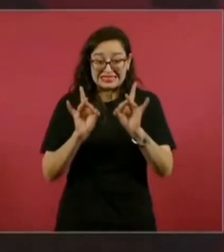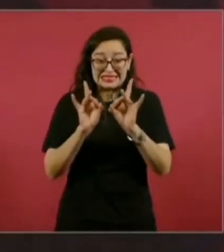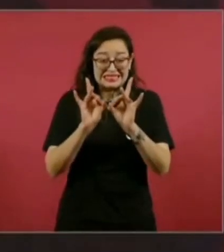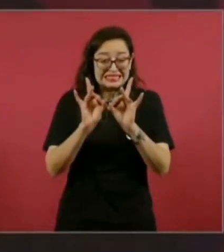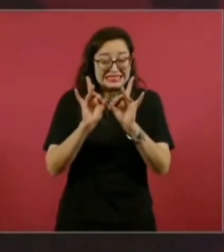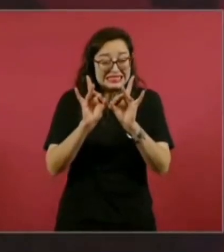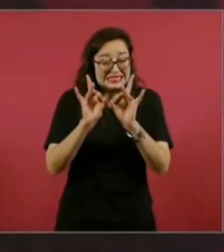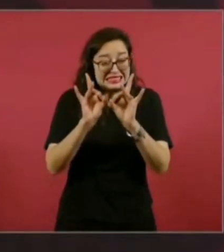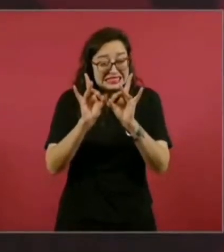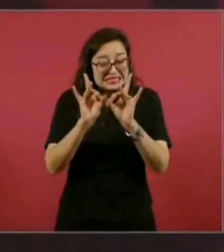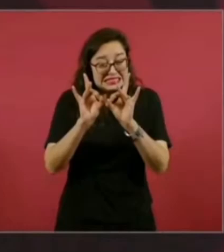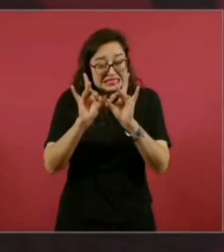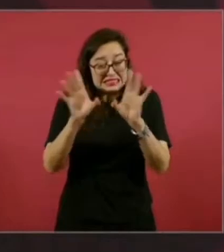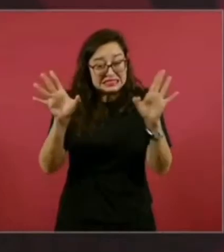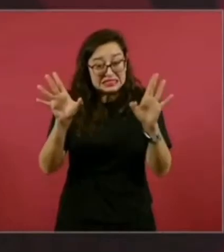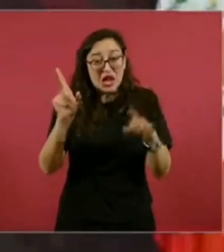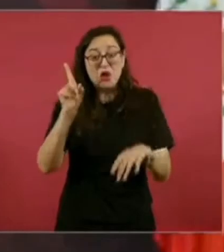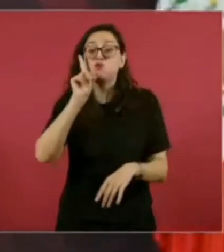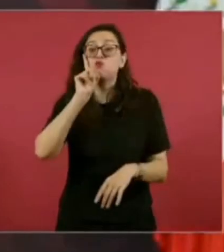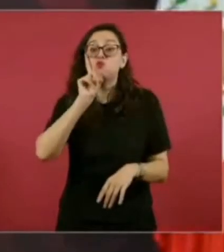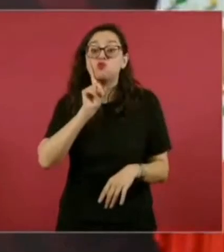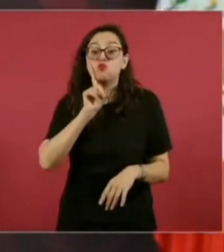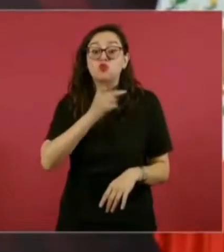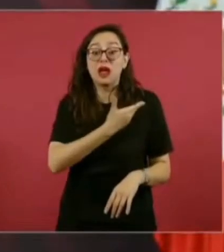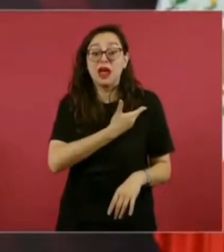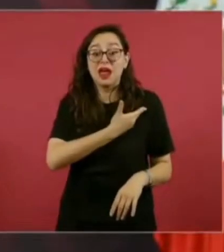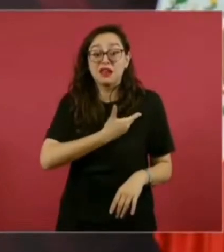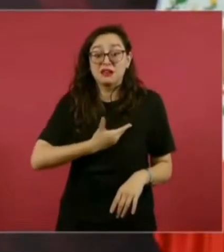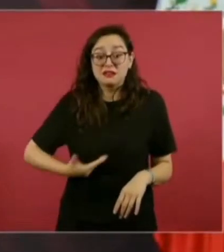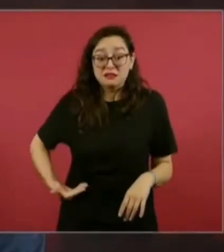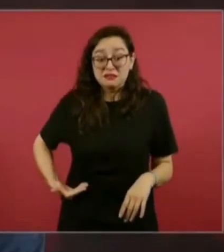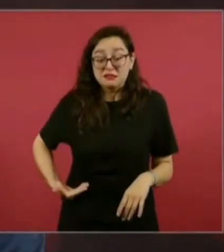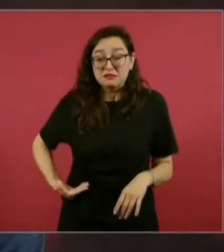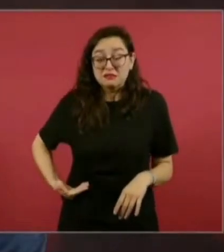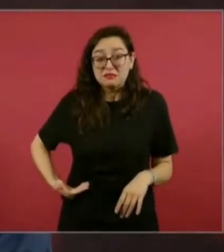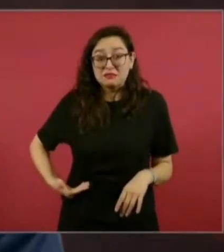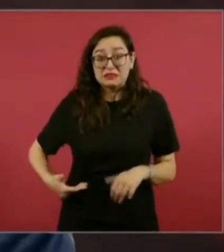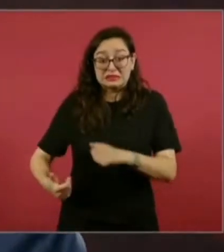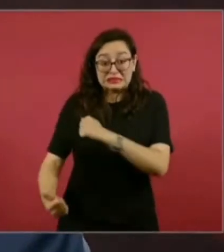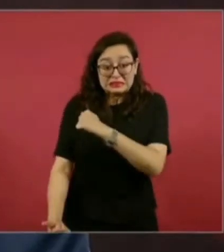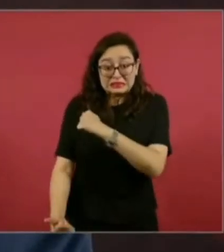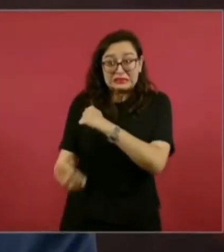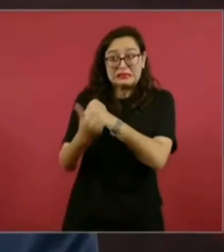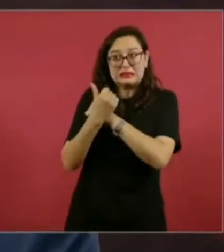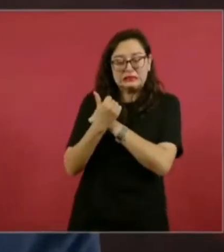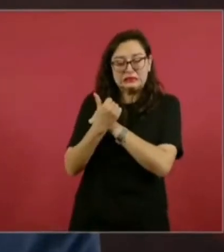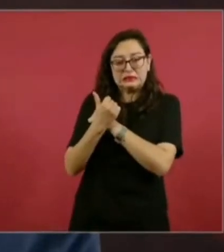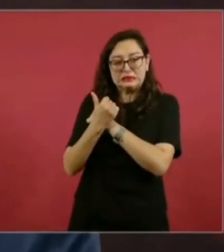presidenta, mi presidenta, presidente. A ella sí, la recibiría.